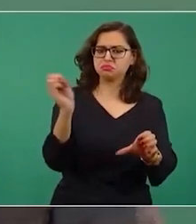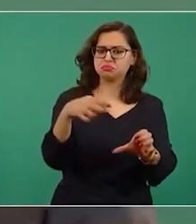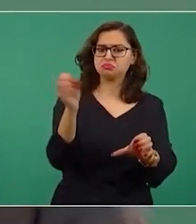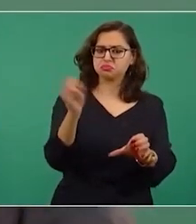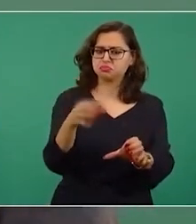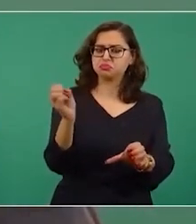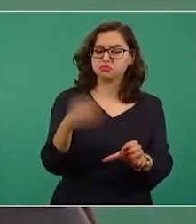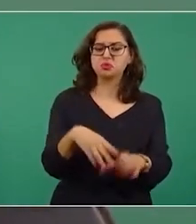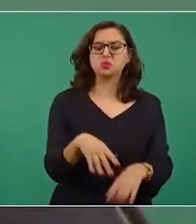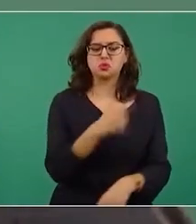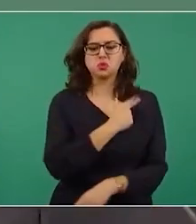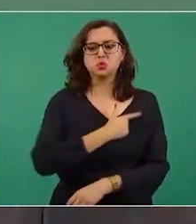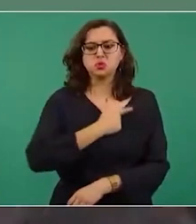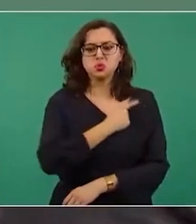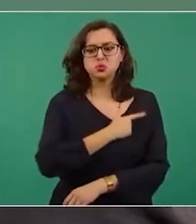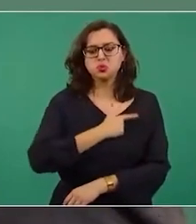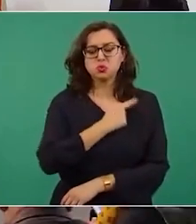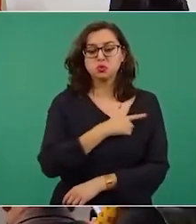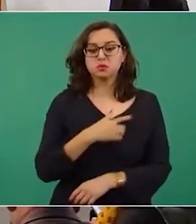y de repente